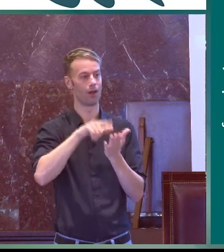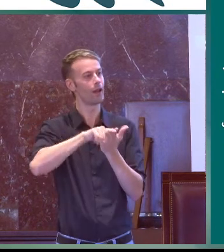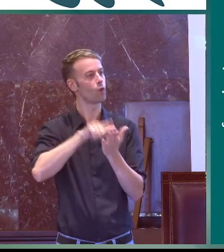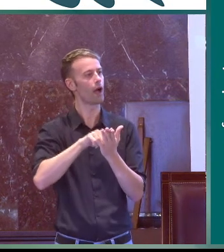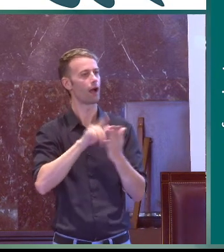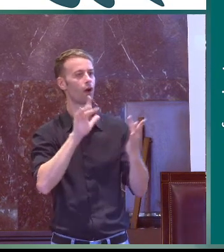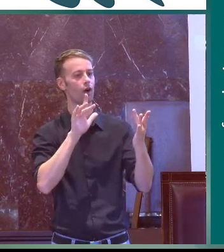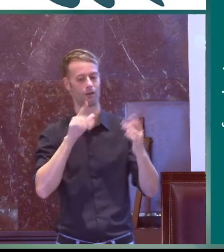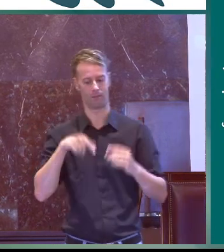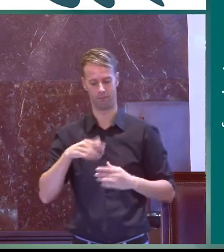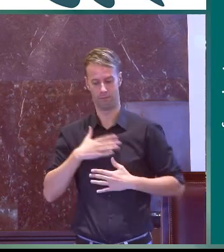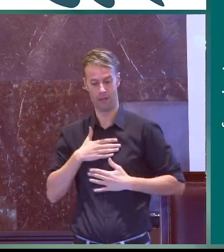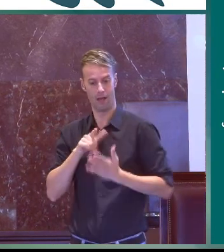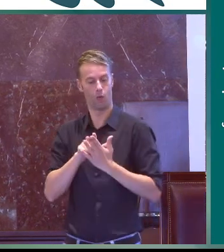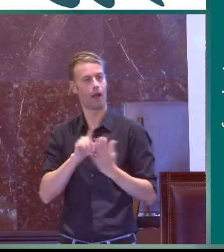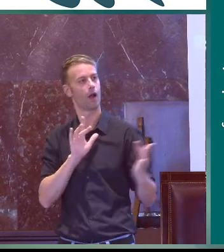otra forma es porque